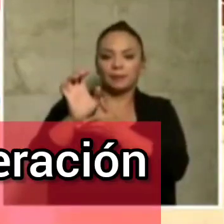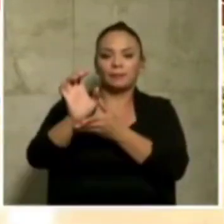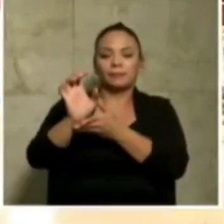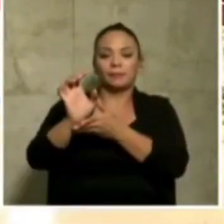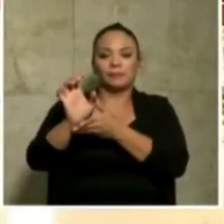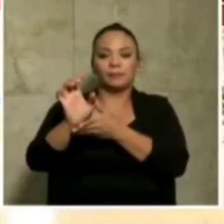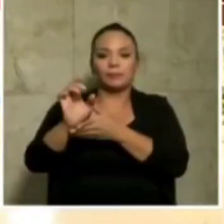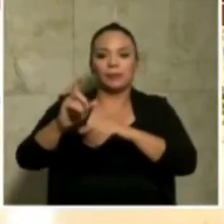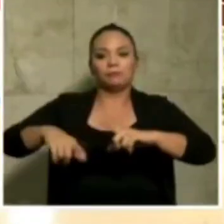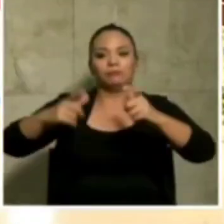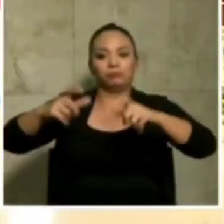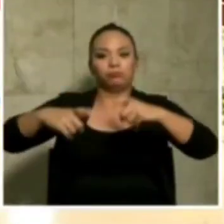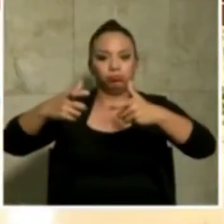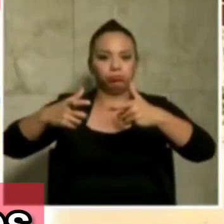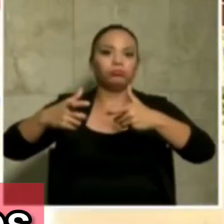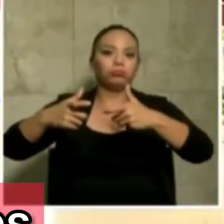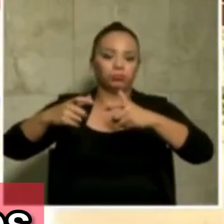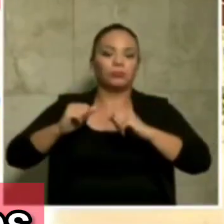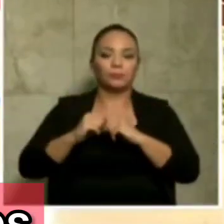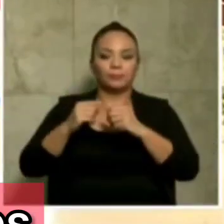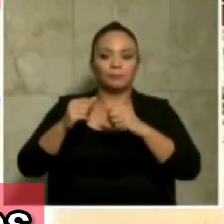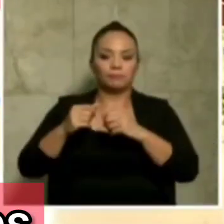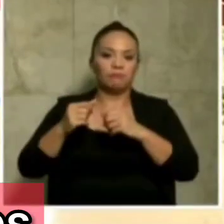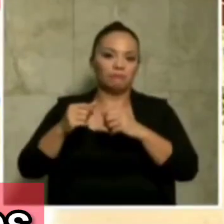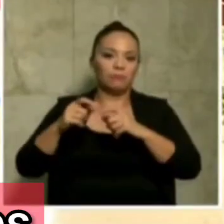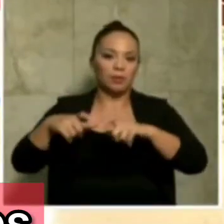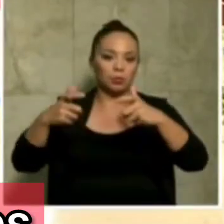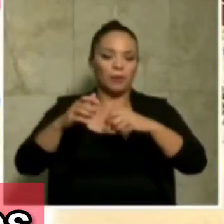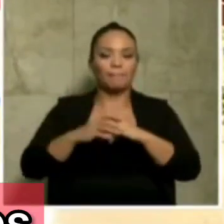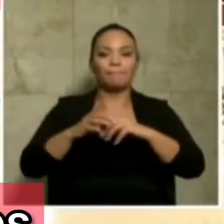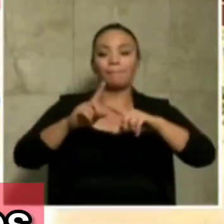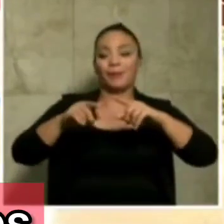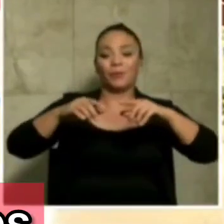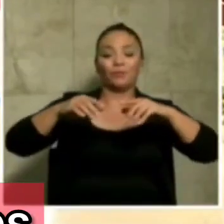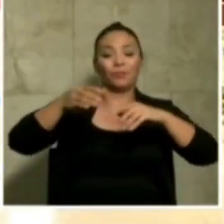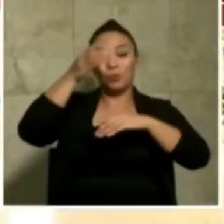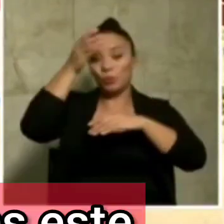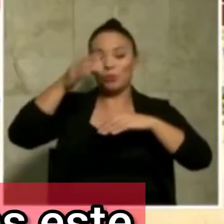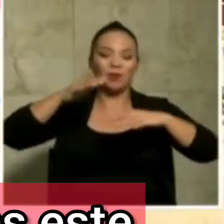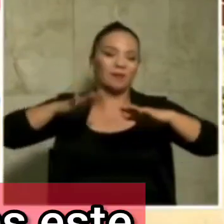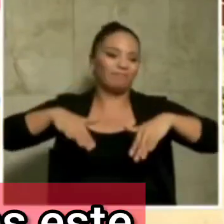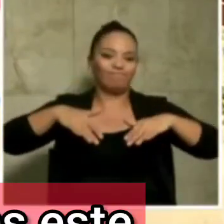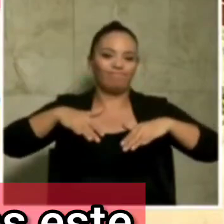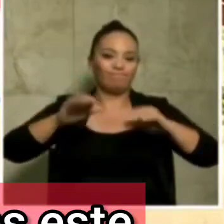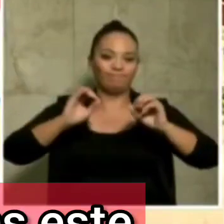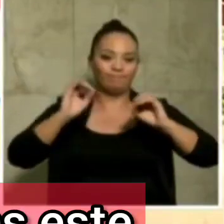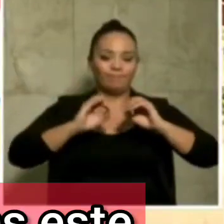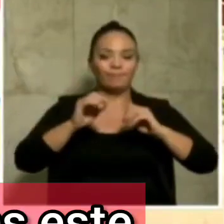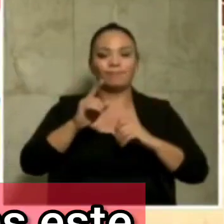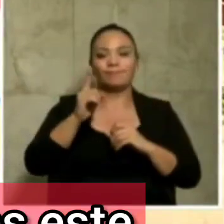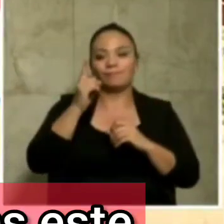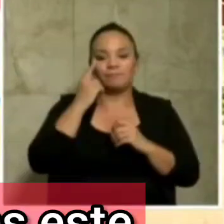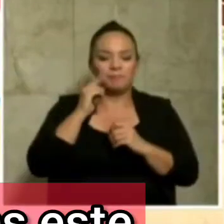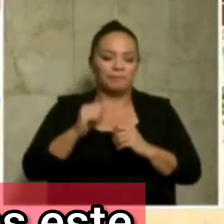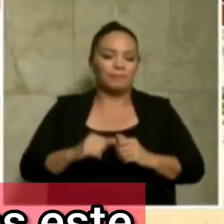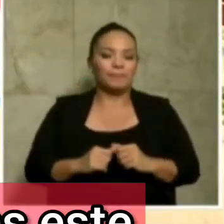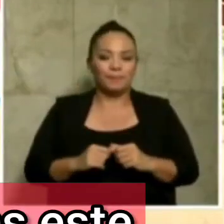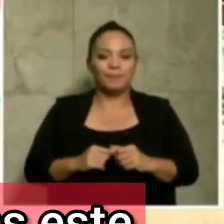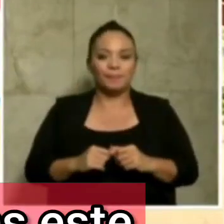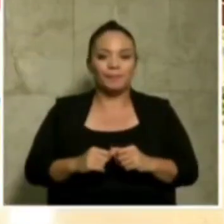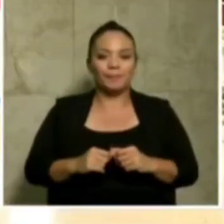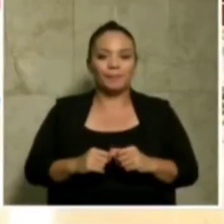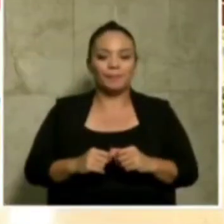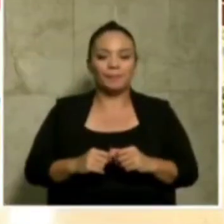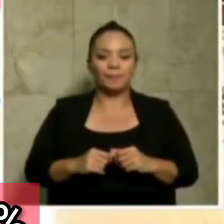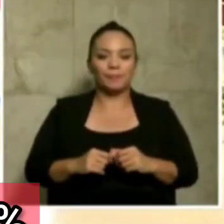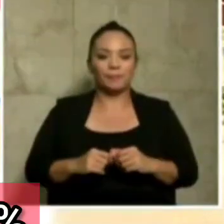residuos. Lo primero. Y todavía esa cultura no la tenemos. Y voy a poner nada más el marco que es